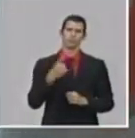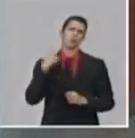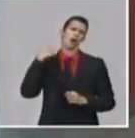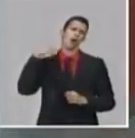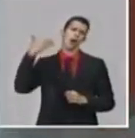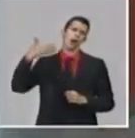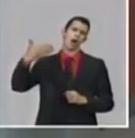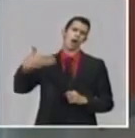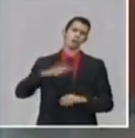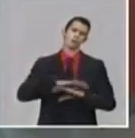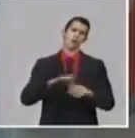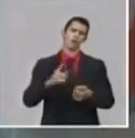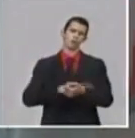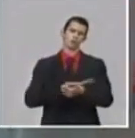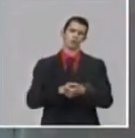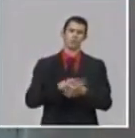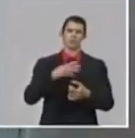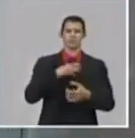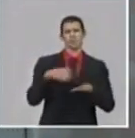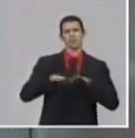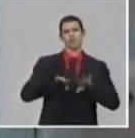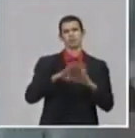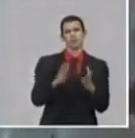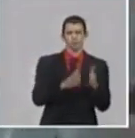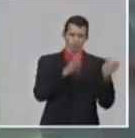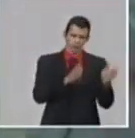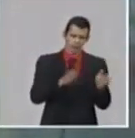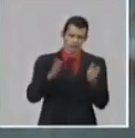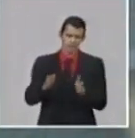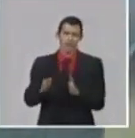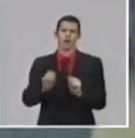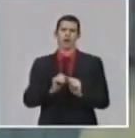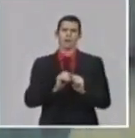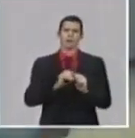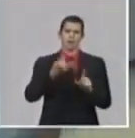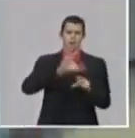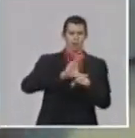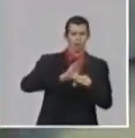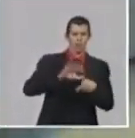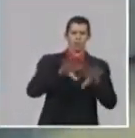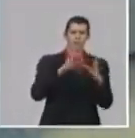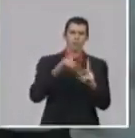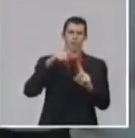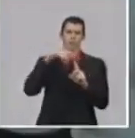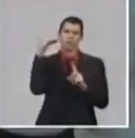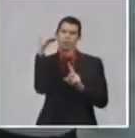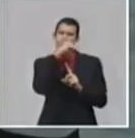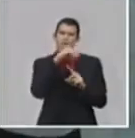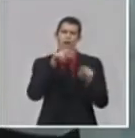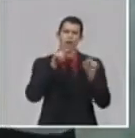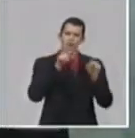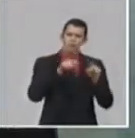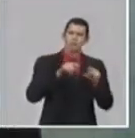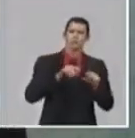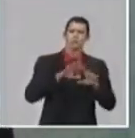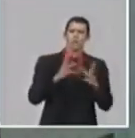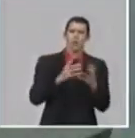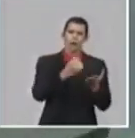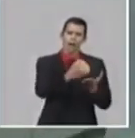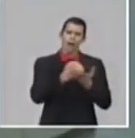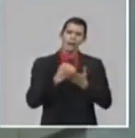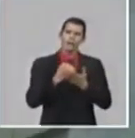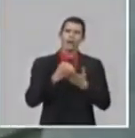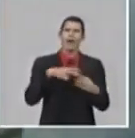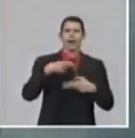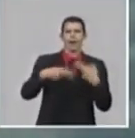fueron diseñados con herramientas de la informática. O sea, que esto es importante porque la ciencia cubana se apoya en las